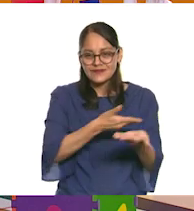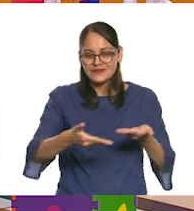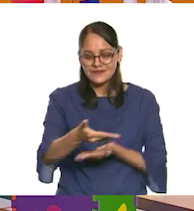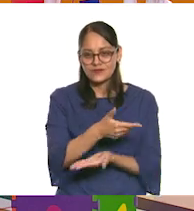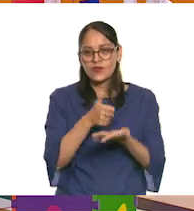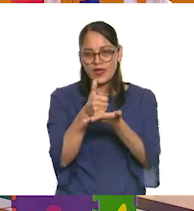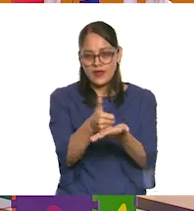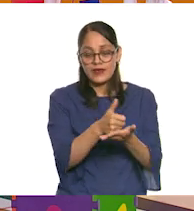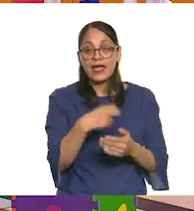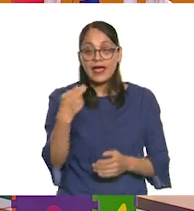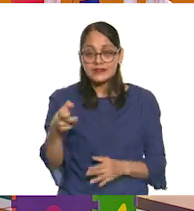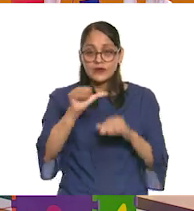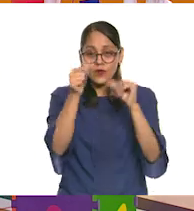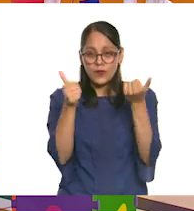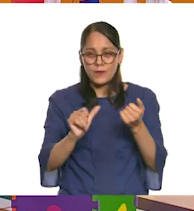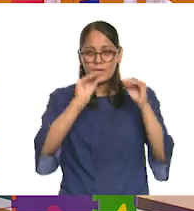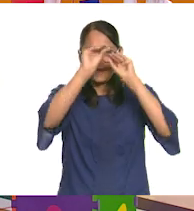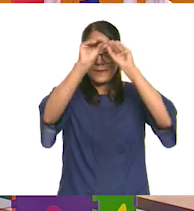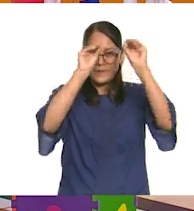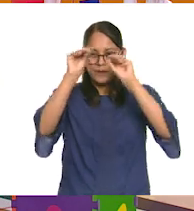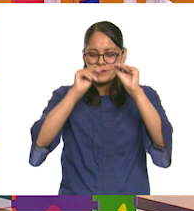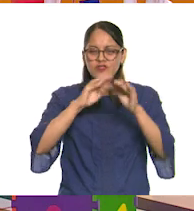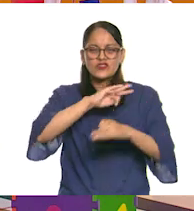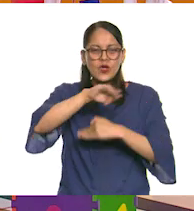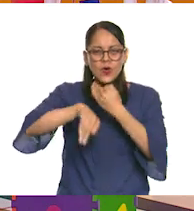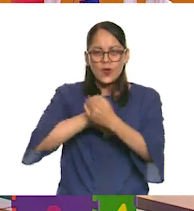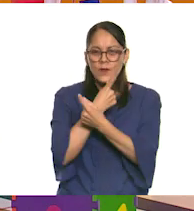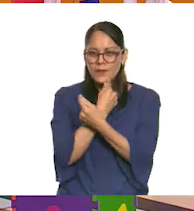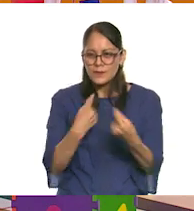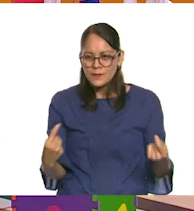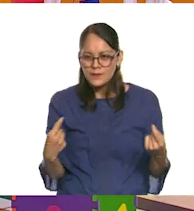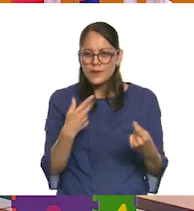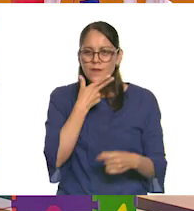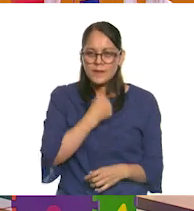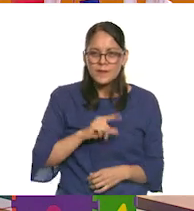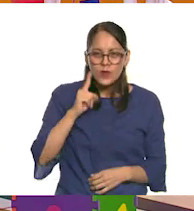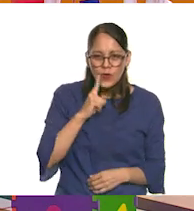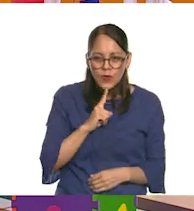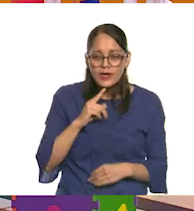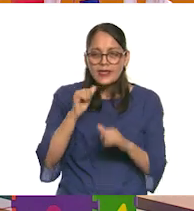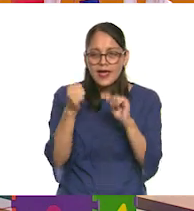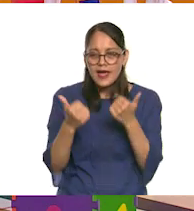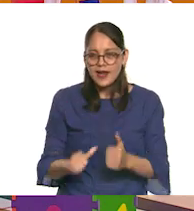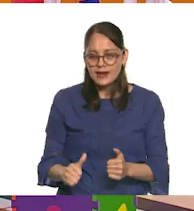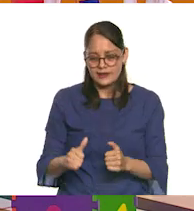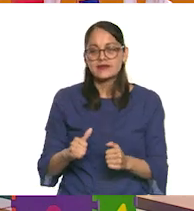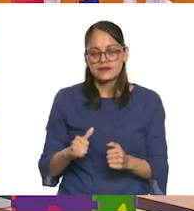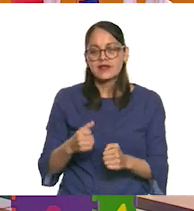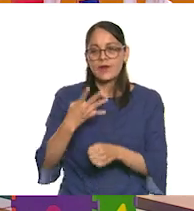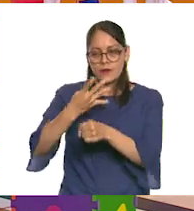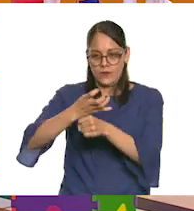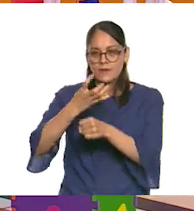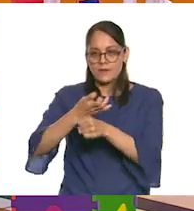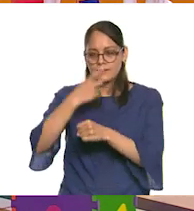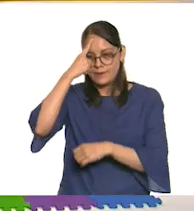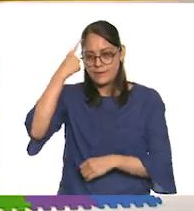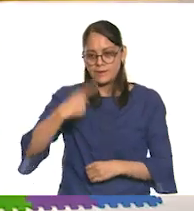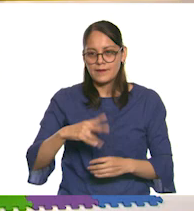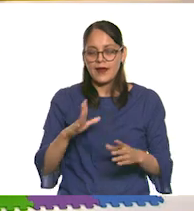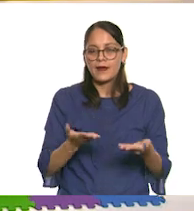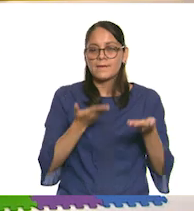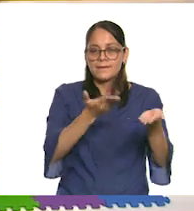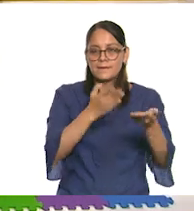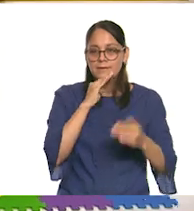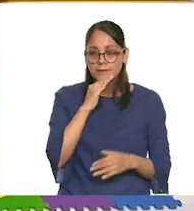instalación artística es parte de todas las niñas y niños de artes de cuarto grado para las mamás. Exactamente.